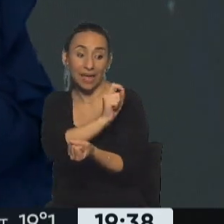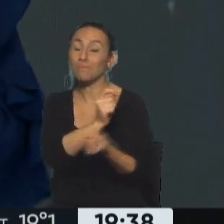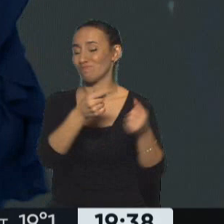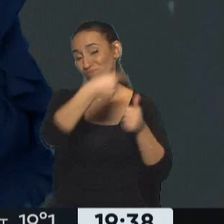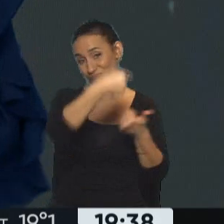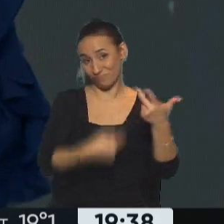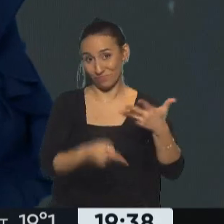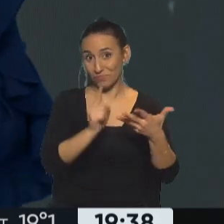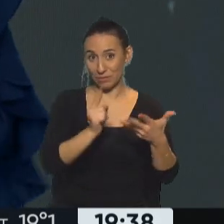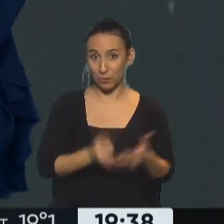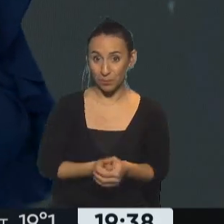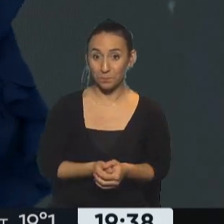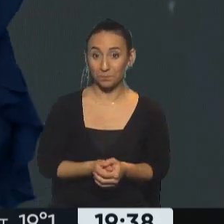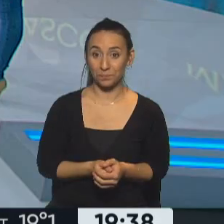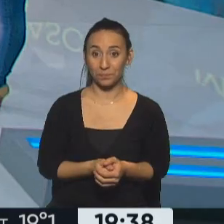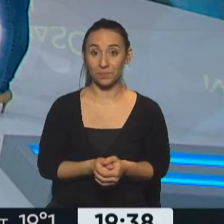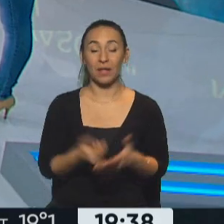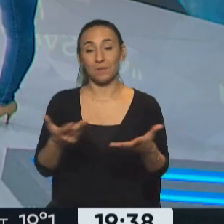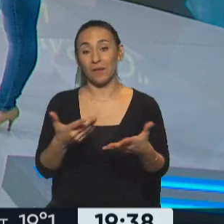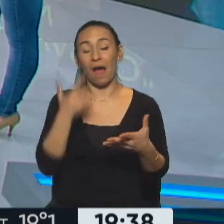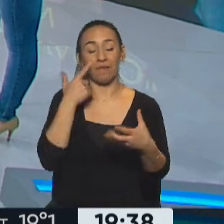desembarca con el superministro en la gestión. Gracias.